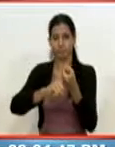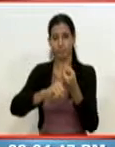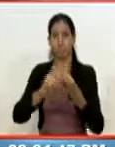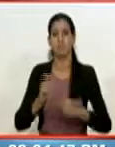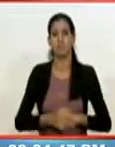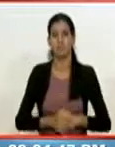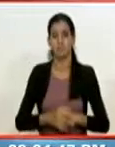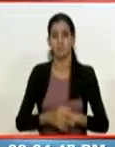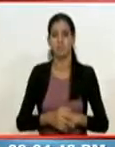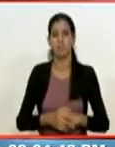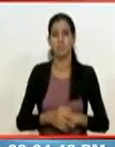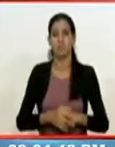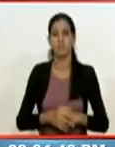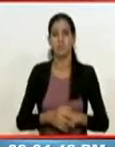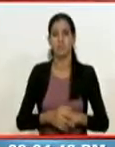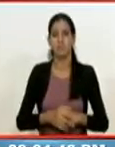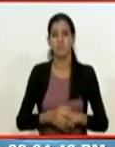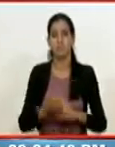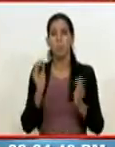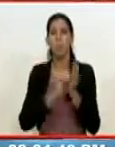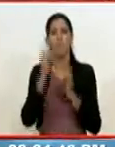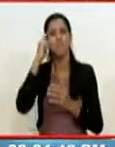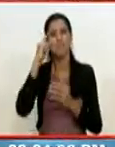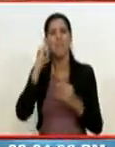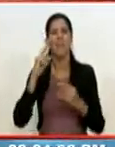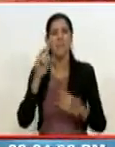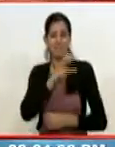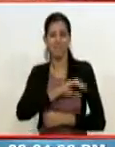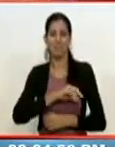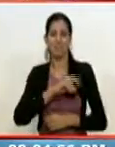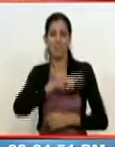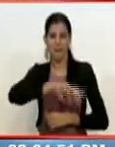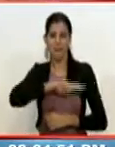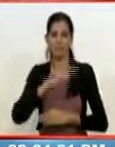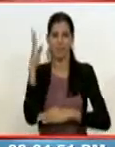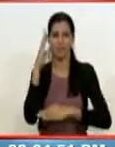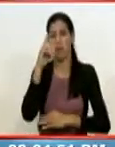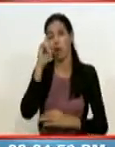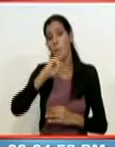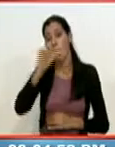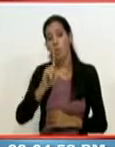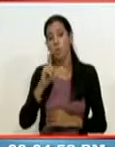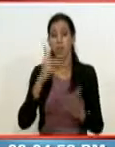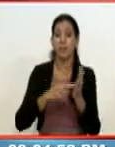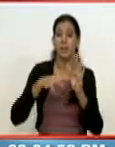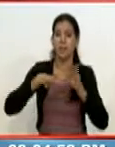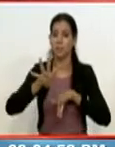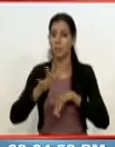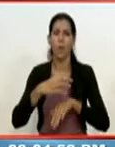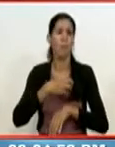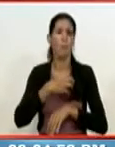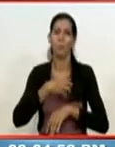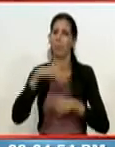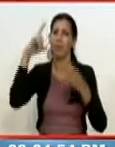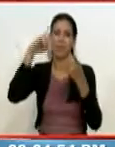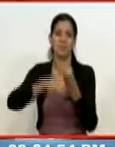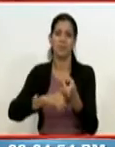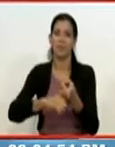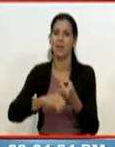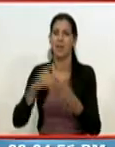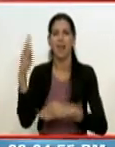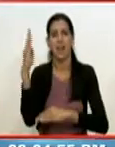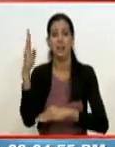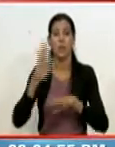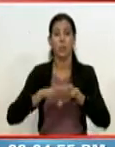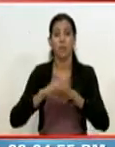civil y pautaron la fecha de la boda religiosa para julio de 2014. Pero no ocurrió tal cosa, porque el